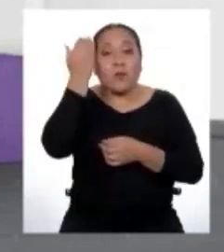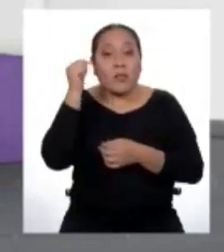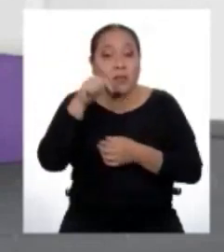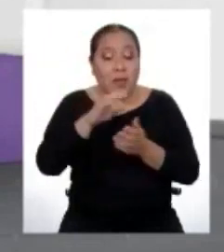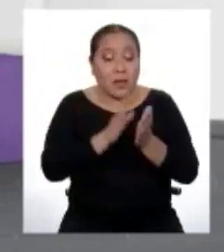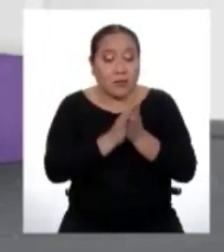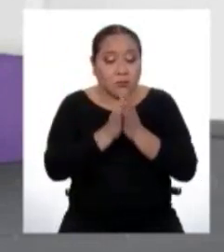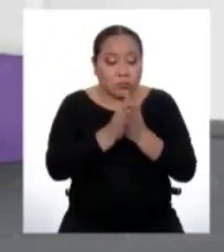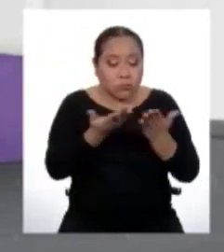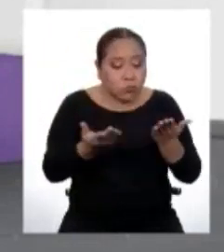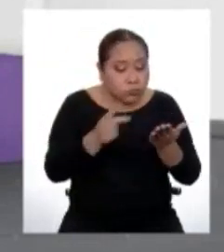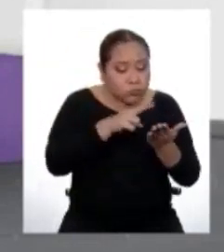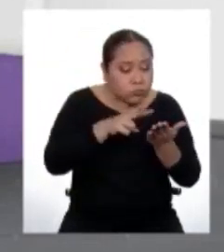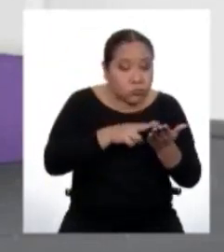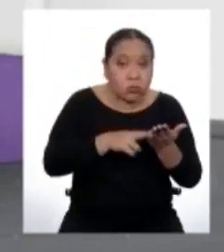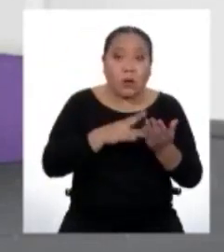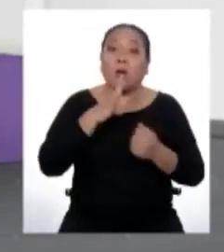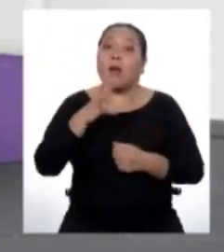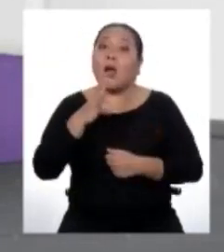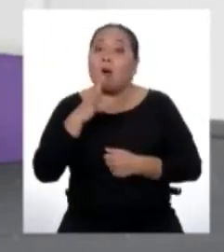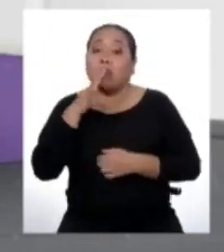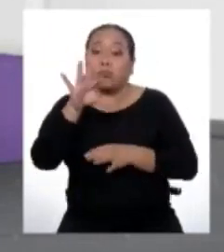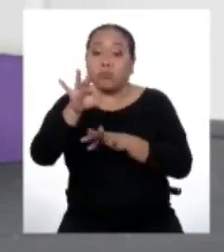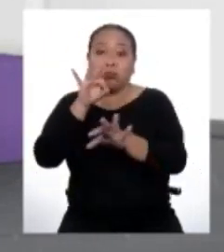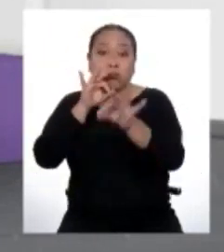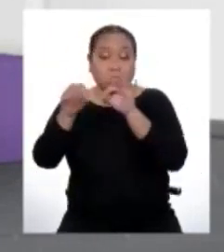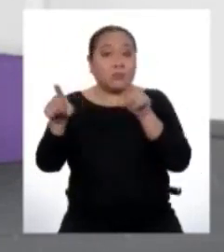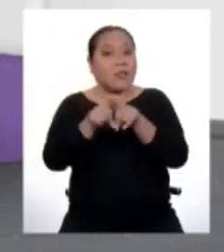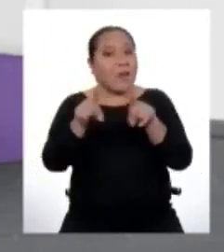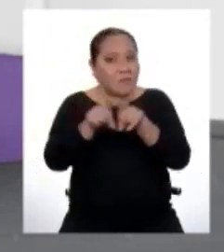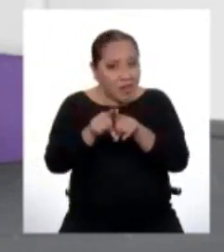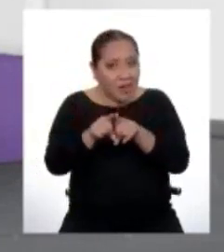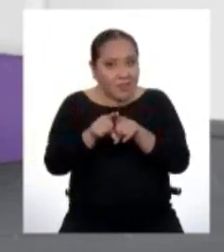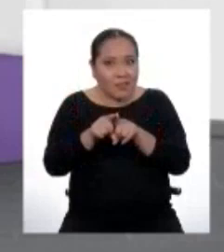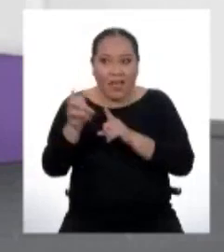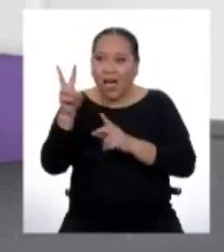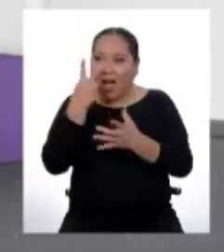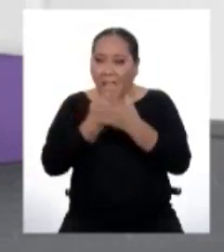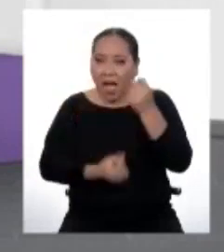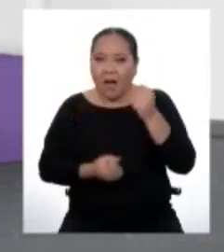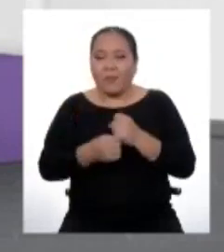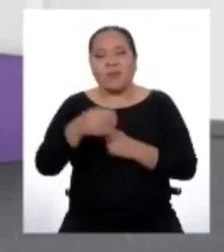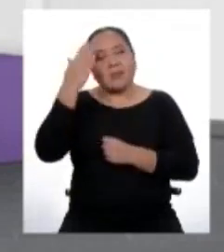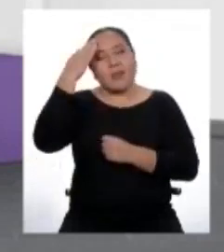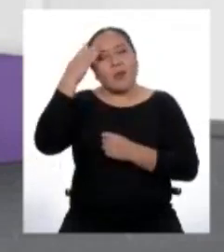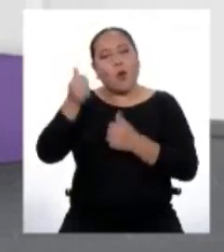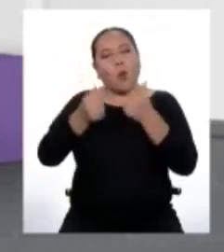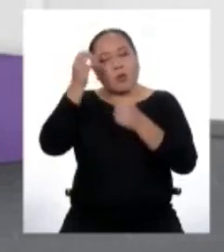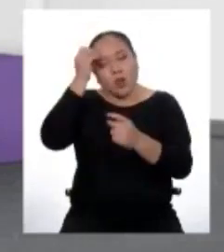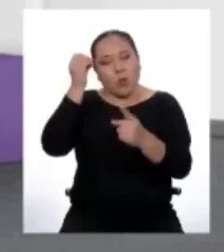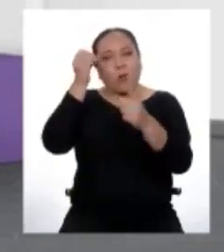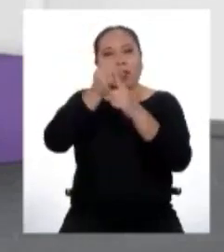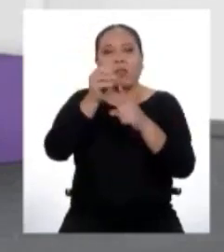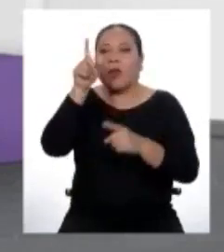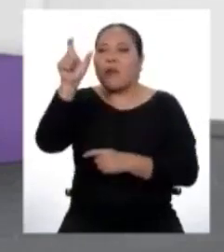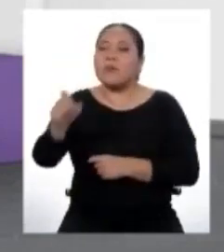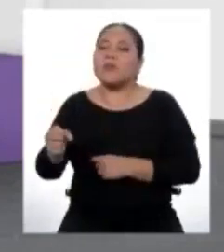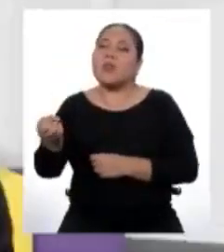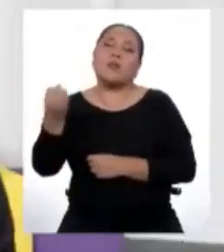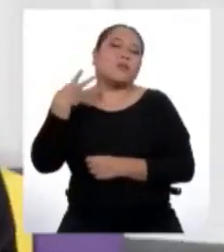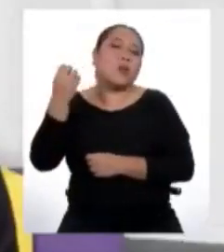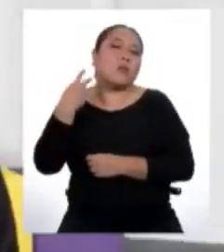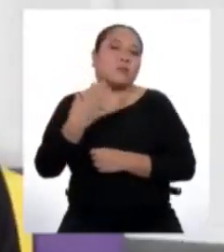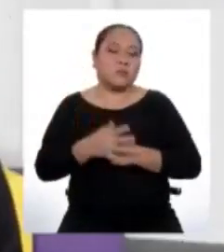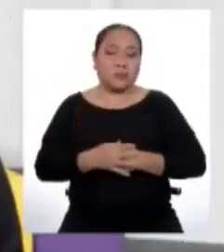textos orales también podemos extraer las ideas principales y las ideas secundarias y reconocer la postura e intención del que nos lo está comunicando.